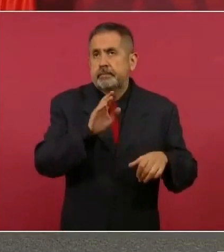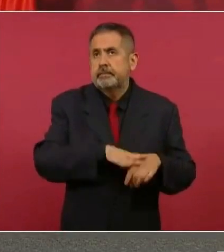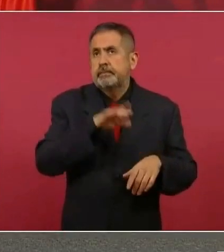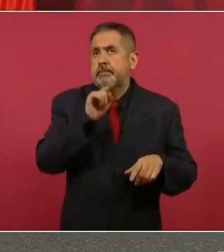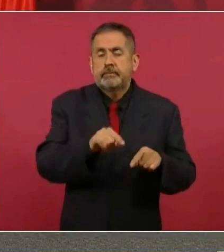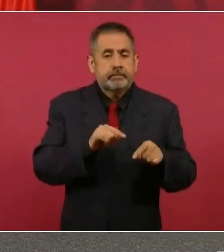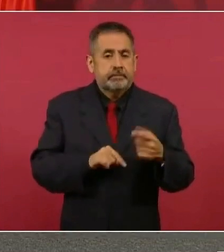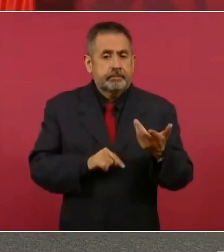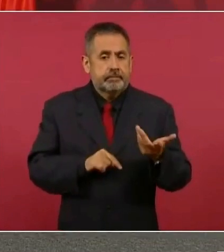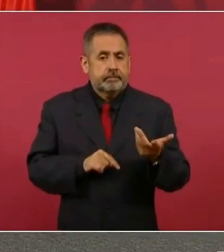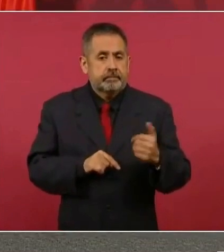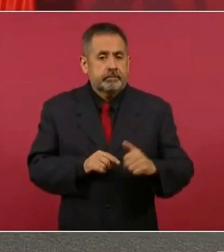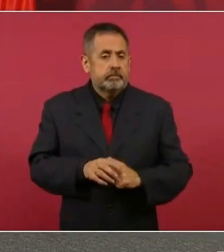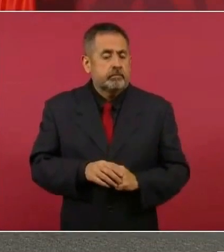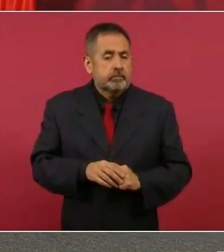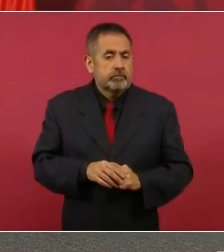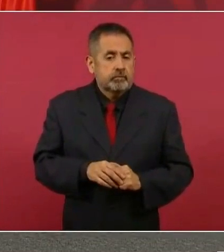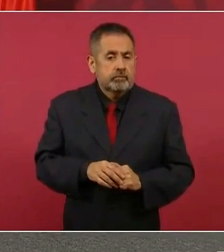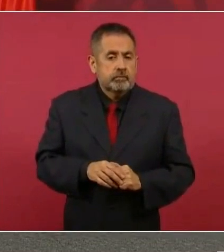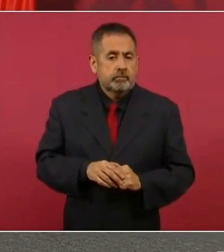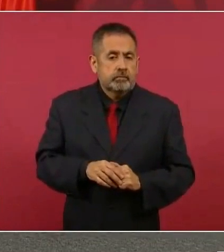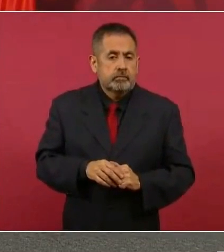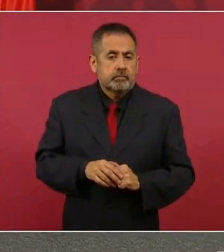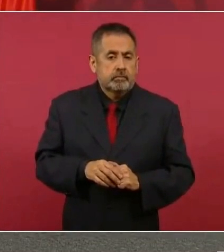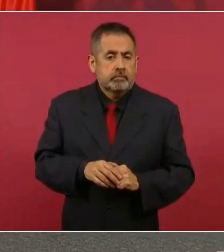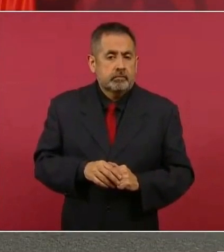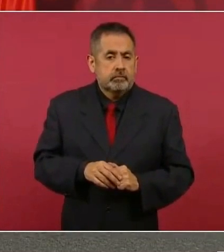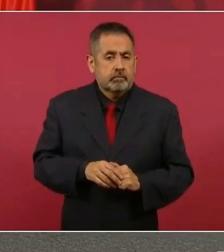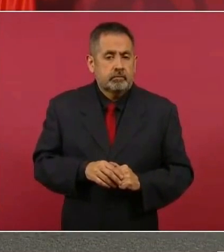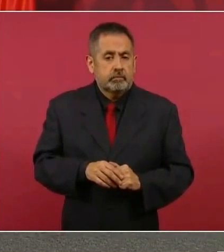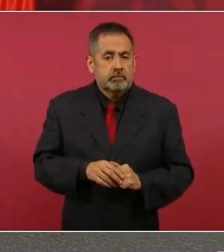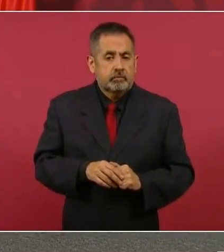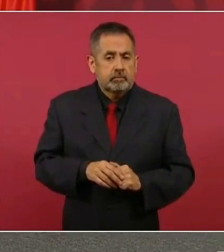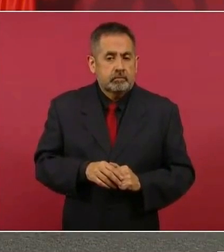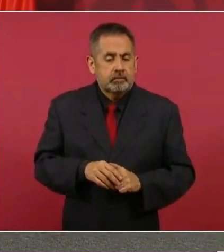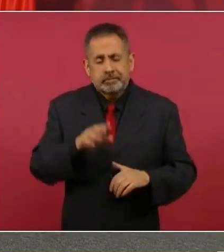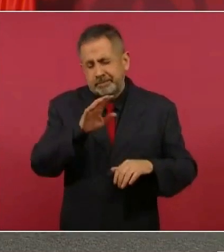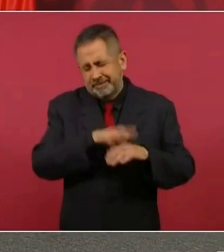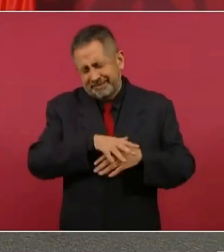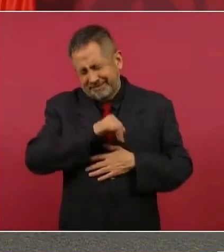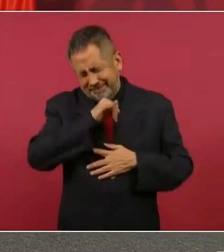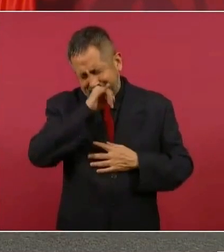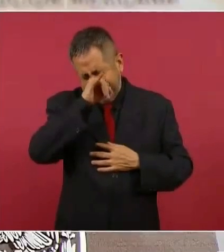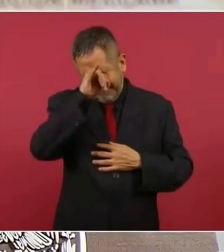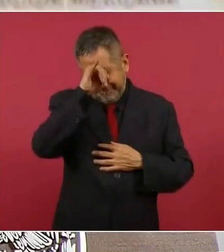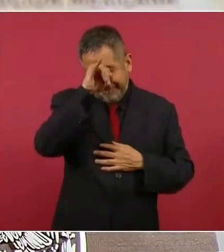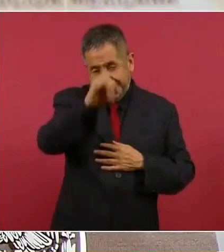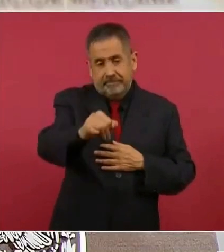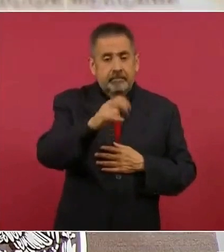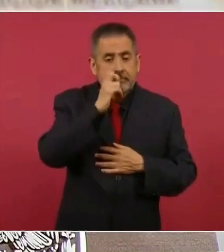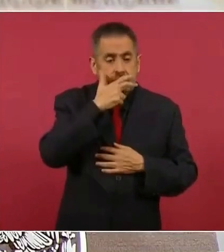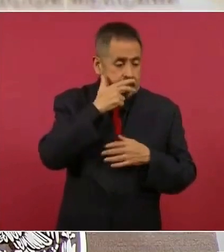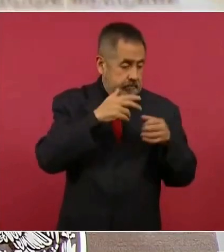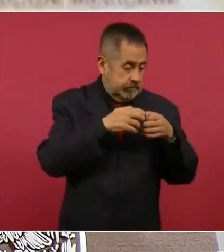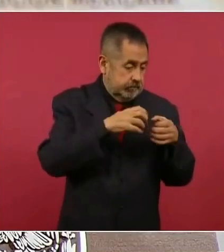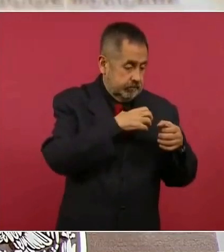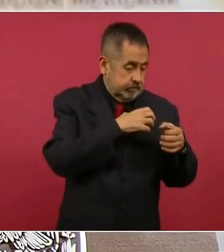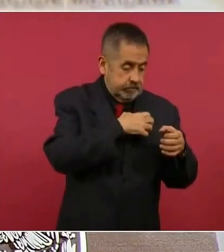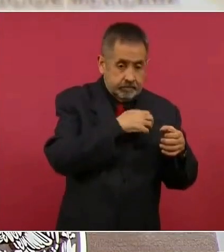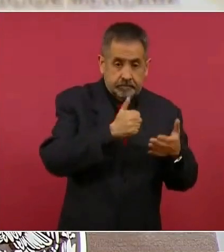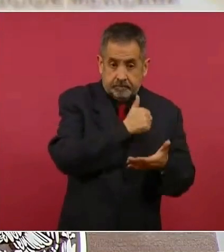remoto, más apartado de Chihuahua.